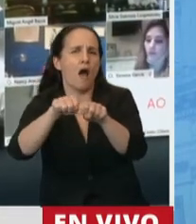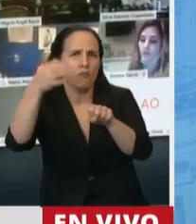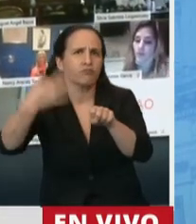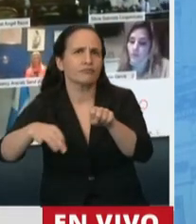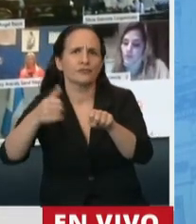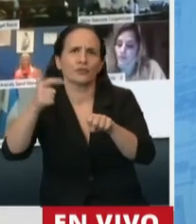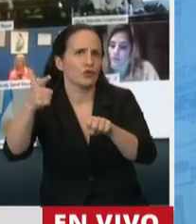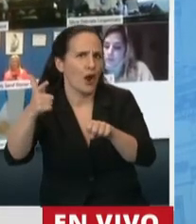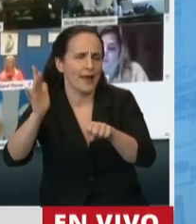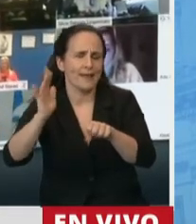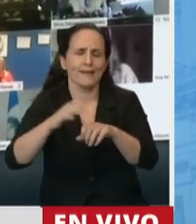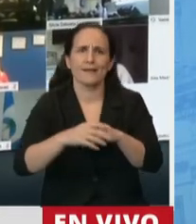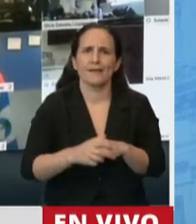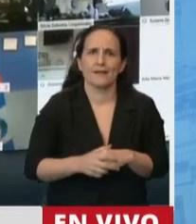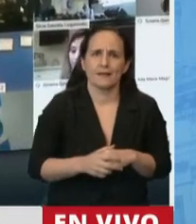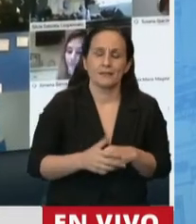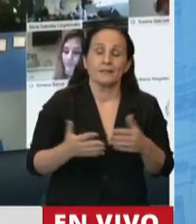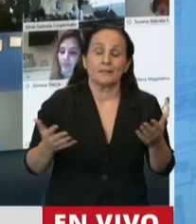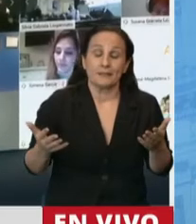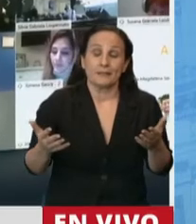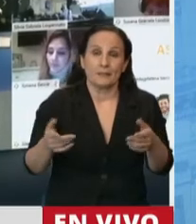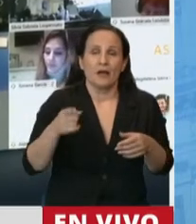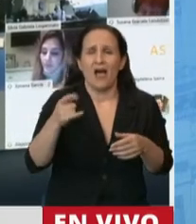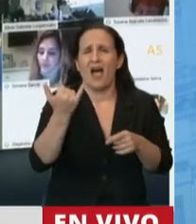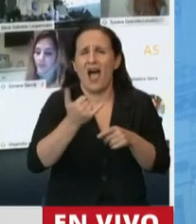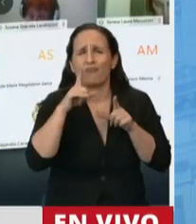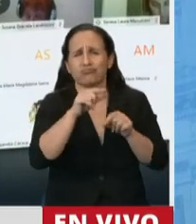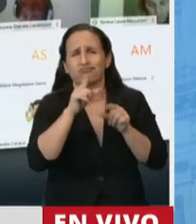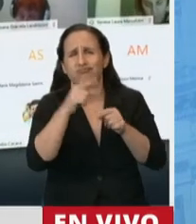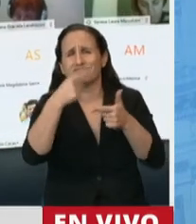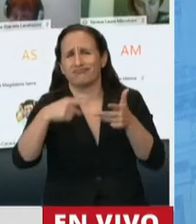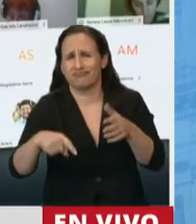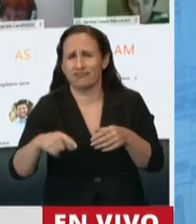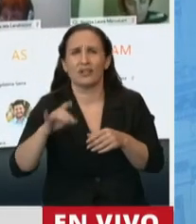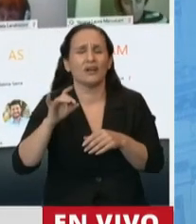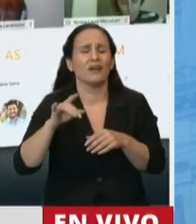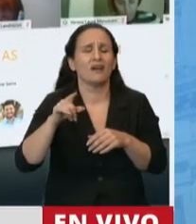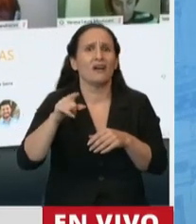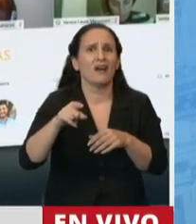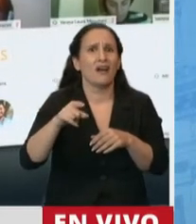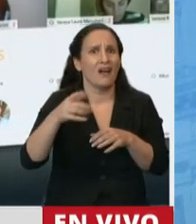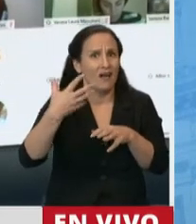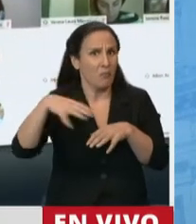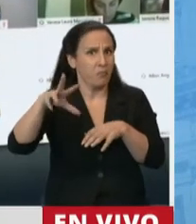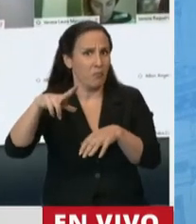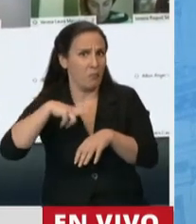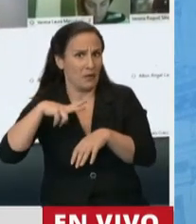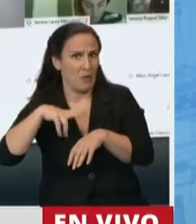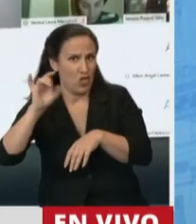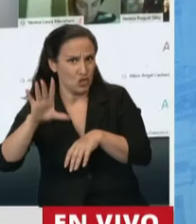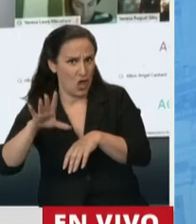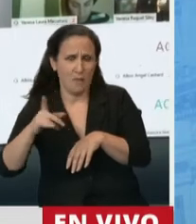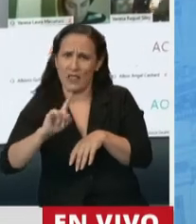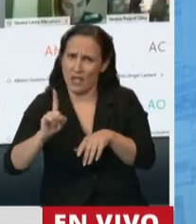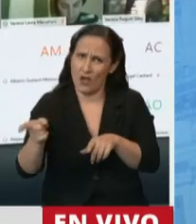conectividad adecuada. Bueno, hay infinidad de reclamos, no solamente en el sector privado, sino también